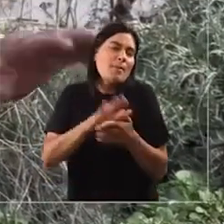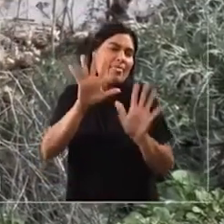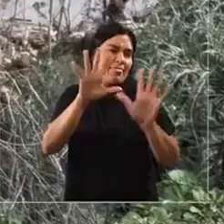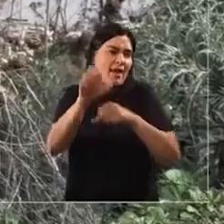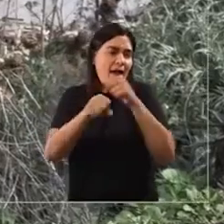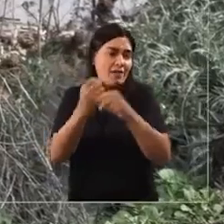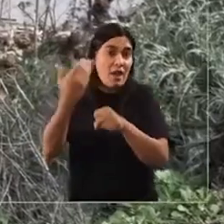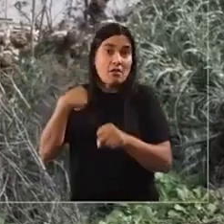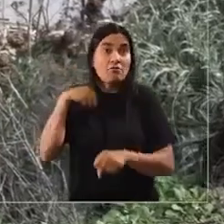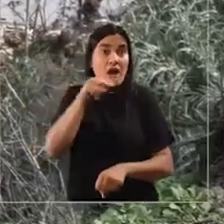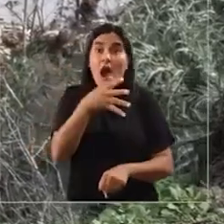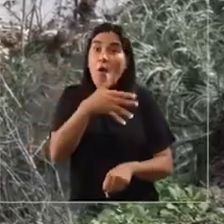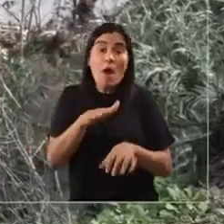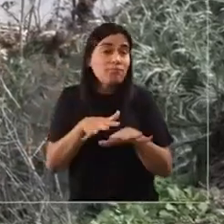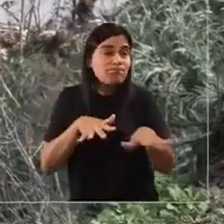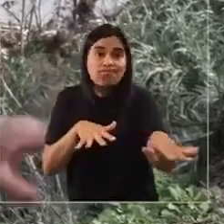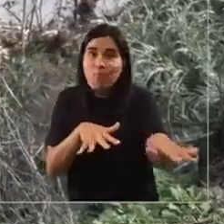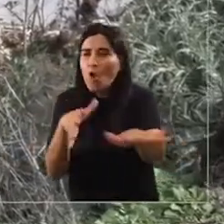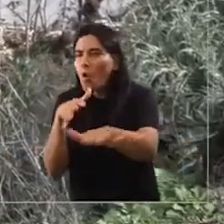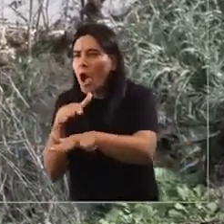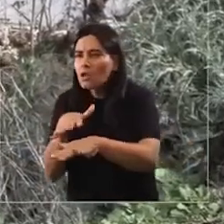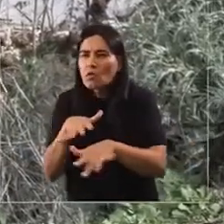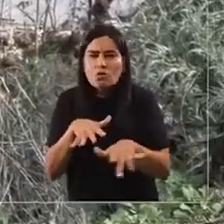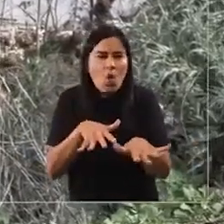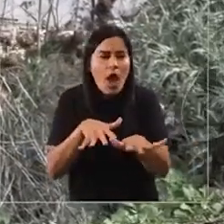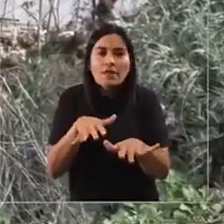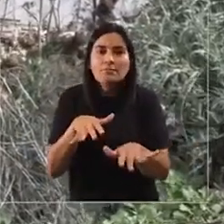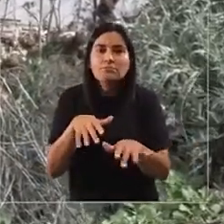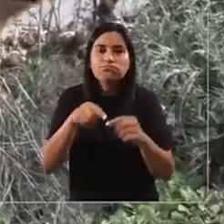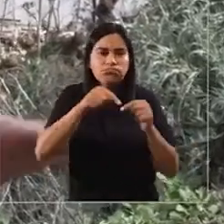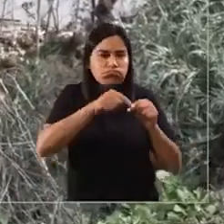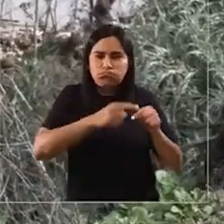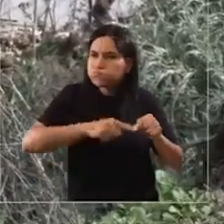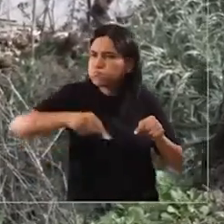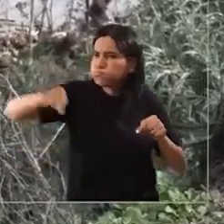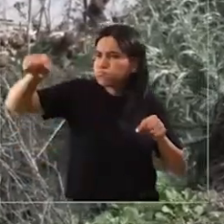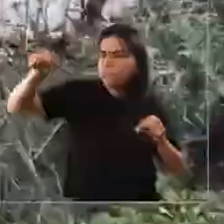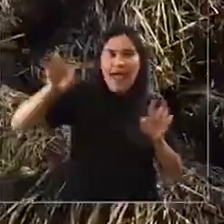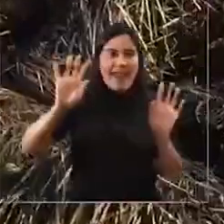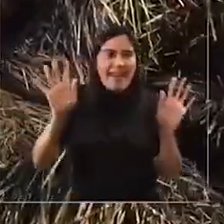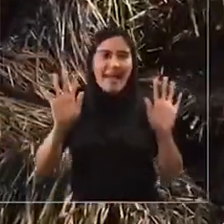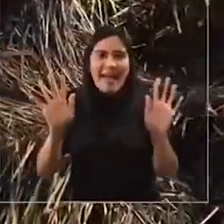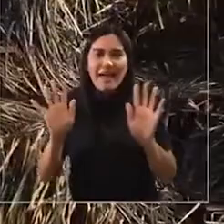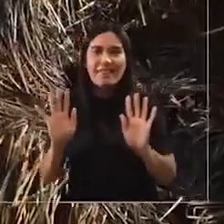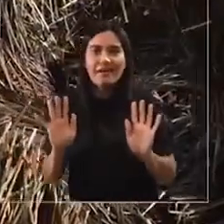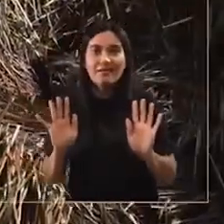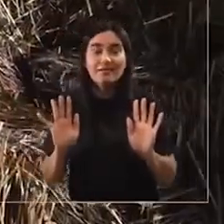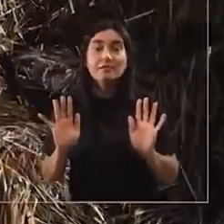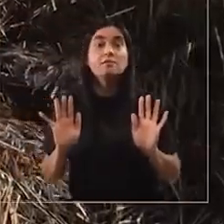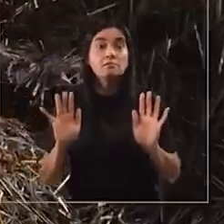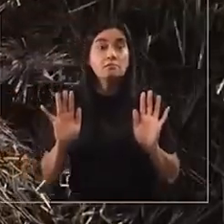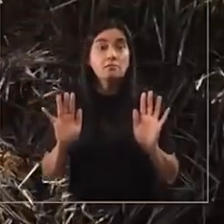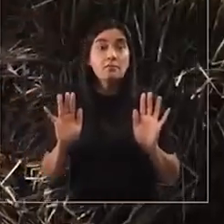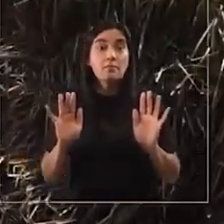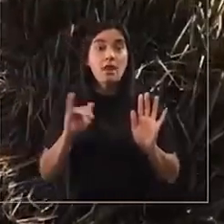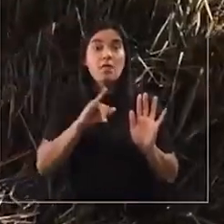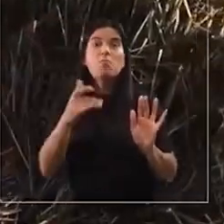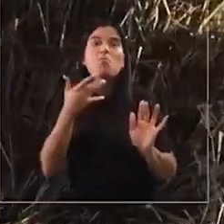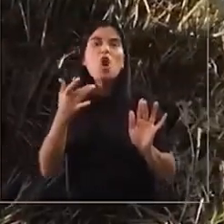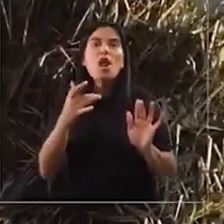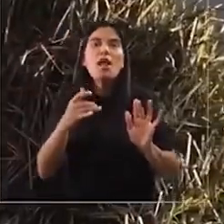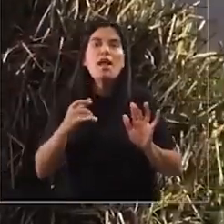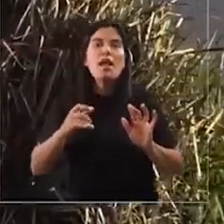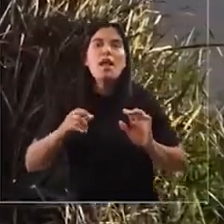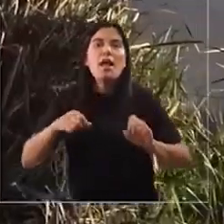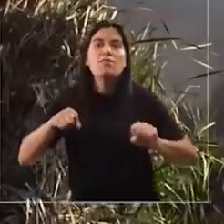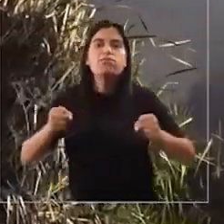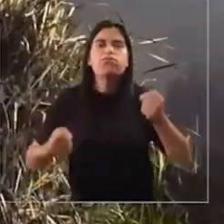no veía agua, Totora de aquí mismo hasta Santa Luisa y pasaba abajo para allá. Pero le pasaron máquinas y empezó a salir para